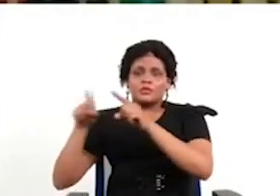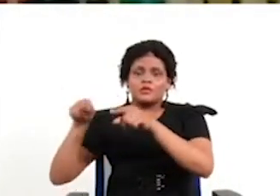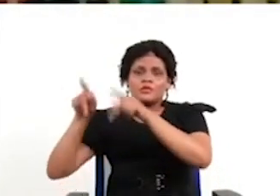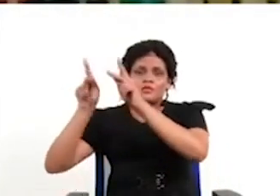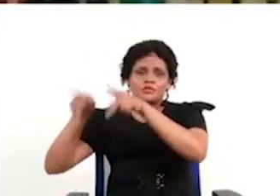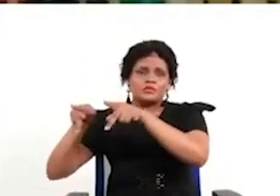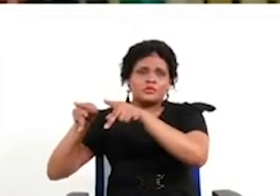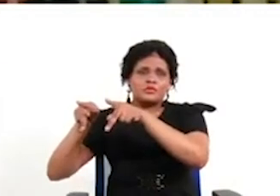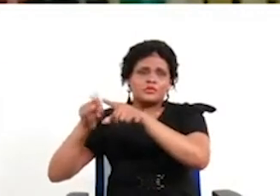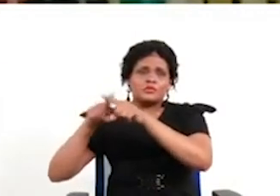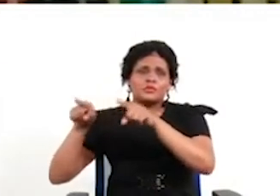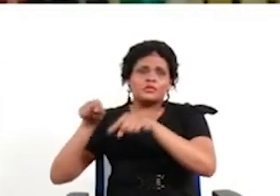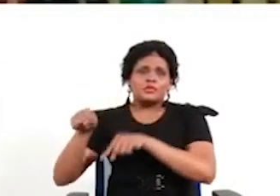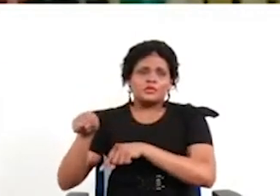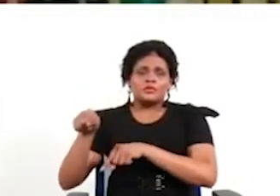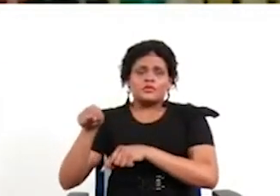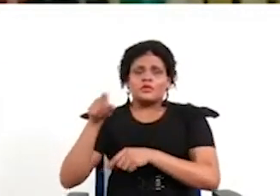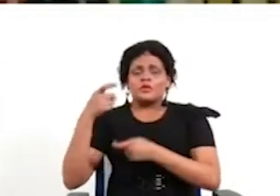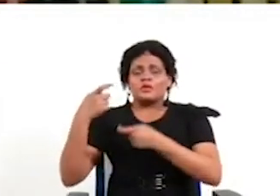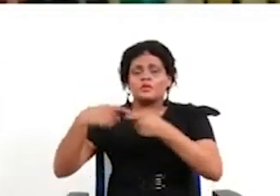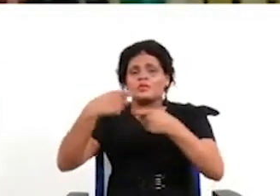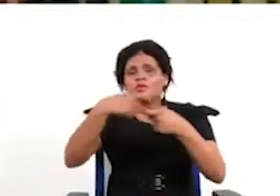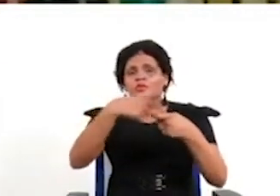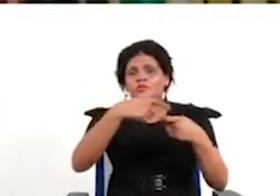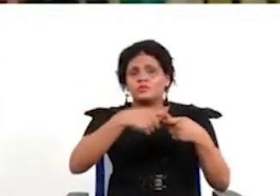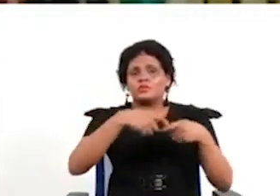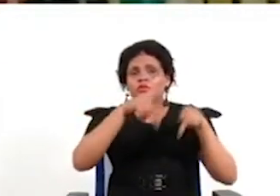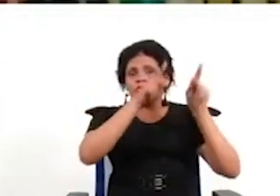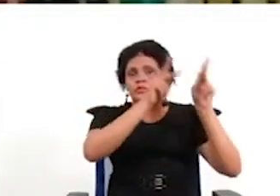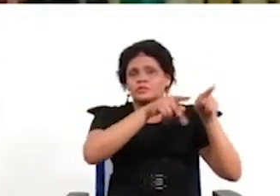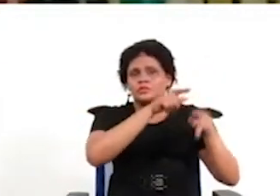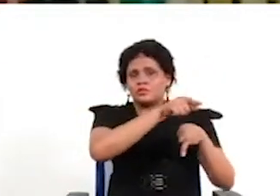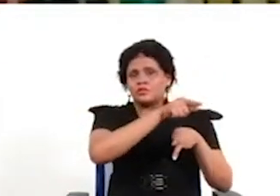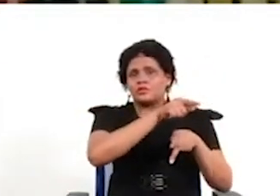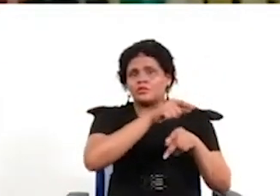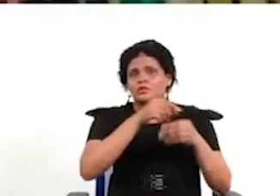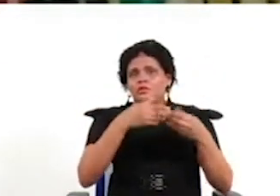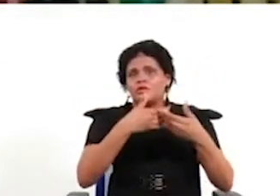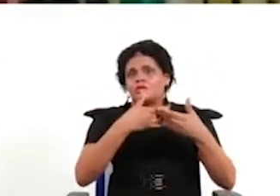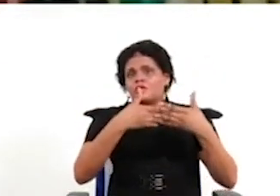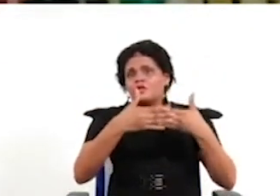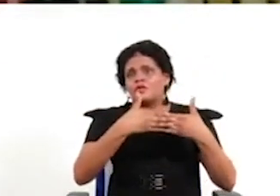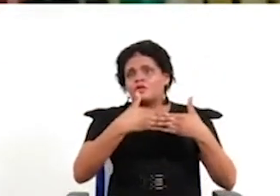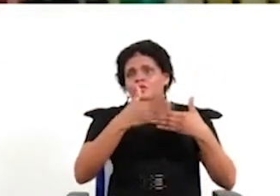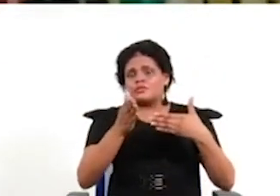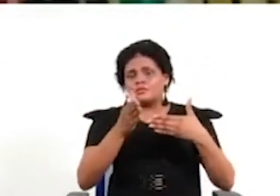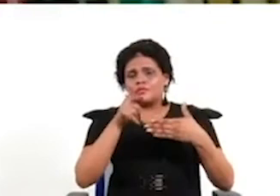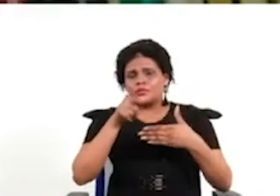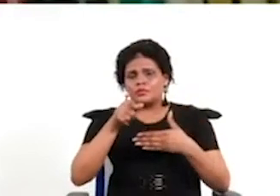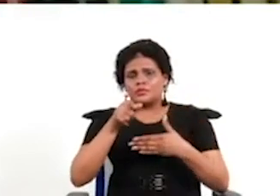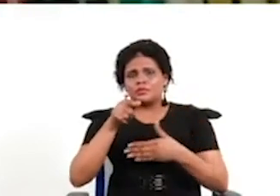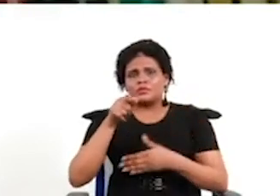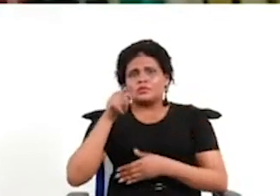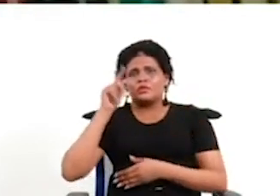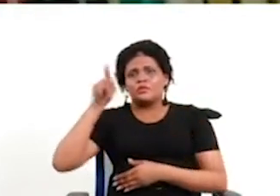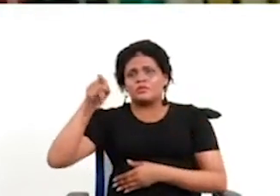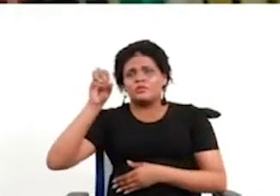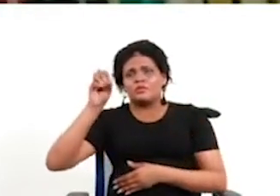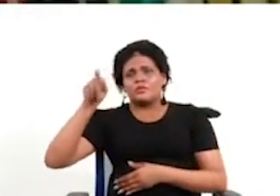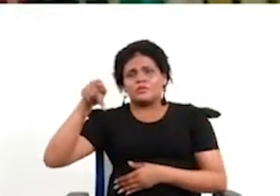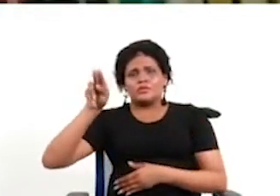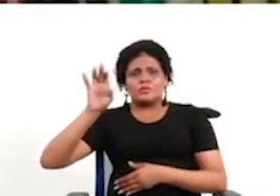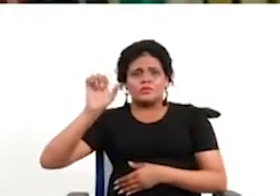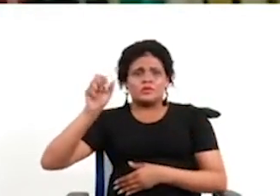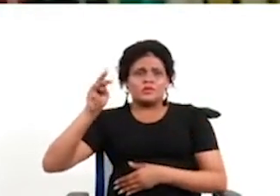y una idealización de la participación ciudadana que abre las puertas al populismo autoritario por decirlo muy rápidamente tenemos que ir a